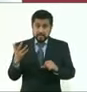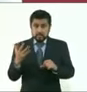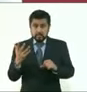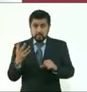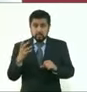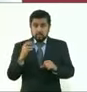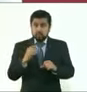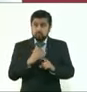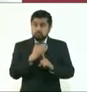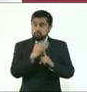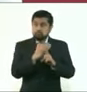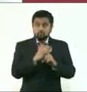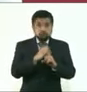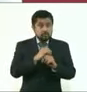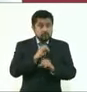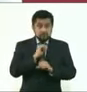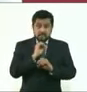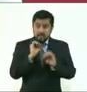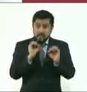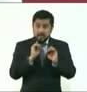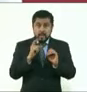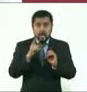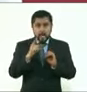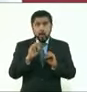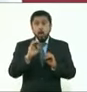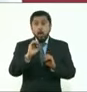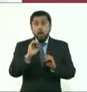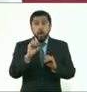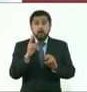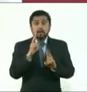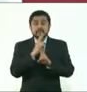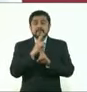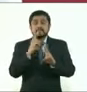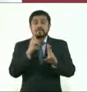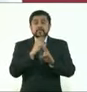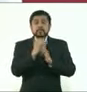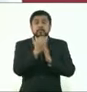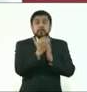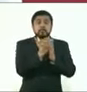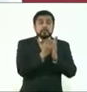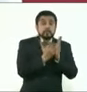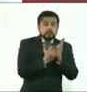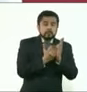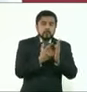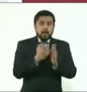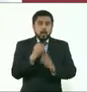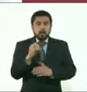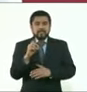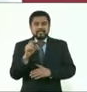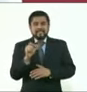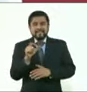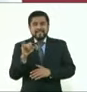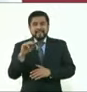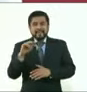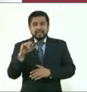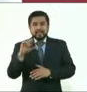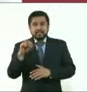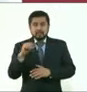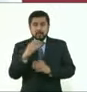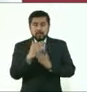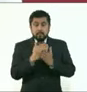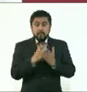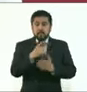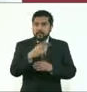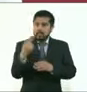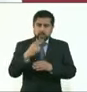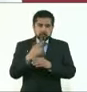o en caso de tener una oxigenación menor, pues ahí sí de inmediato acudan al hospital para que se les